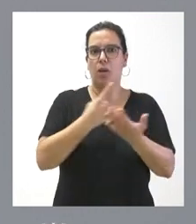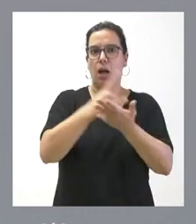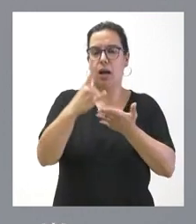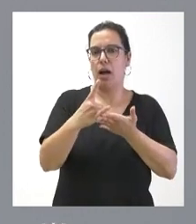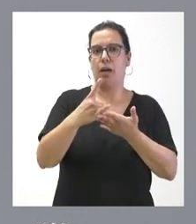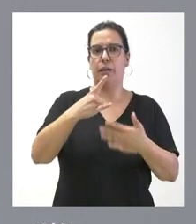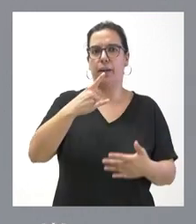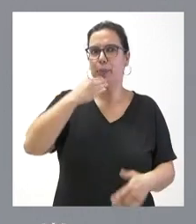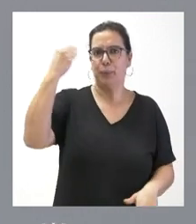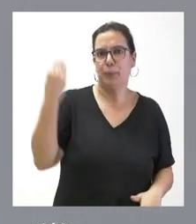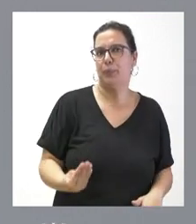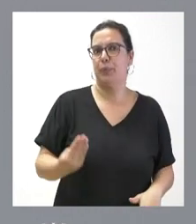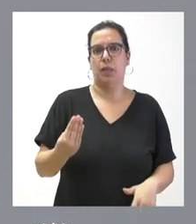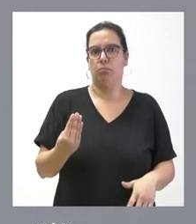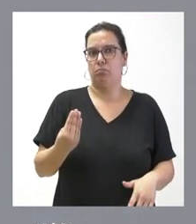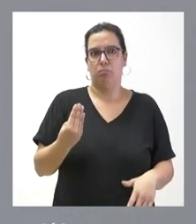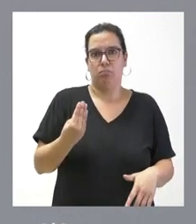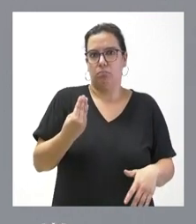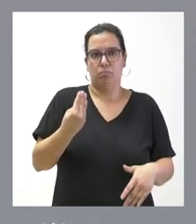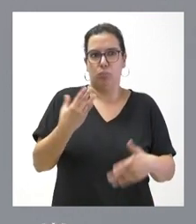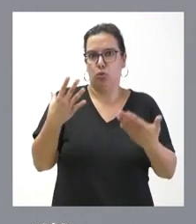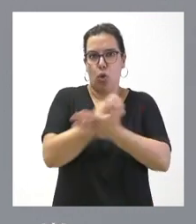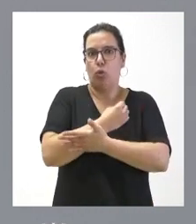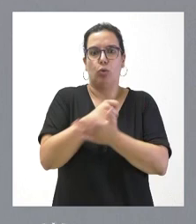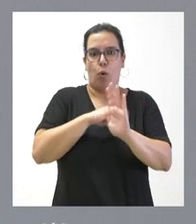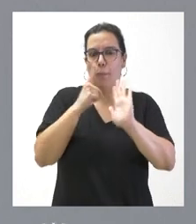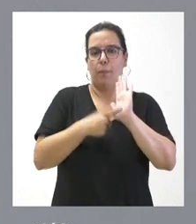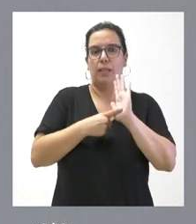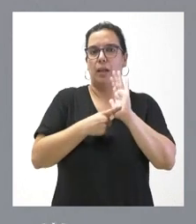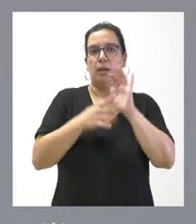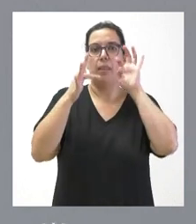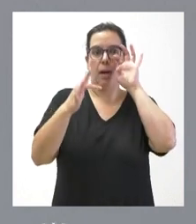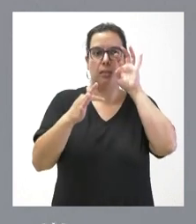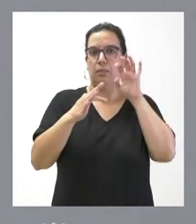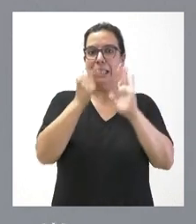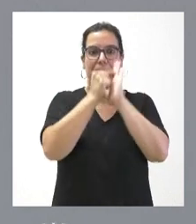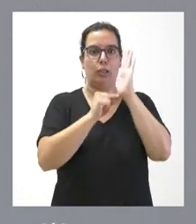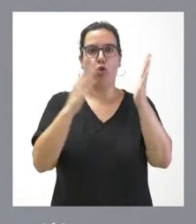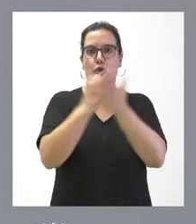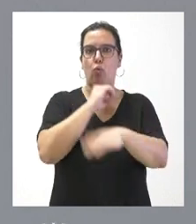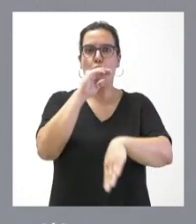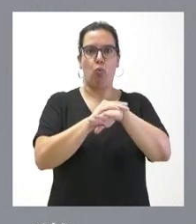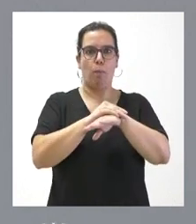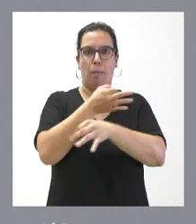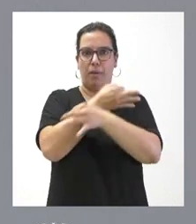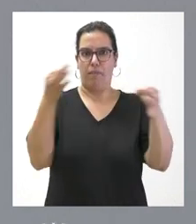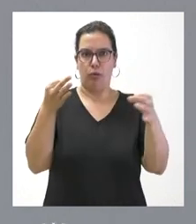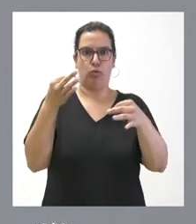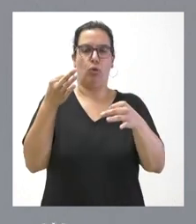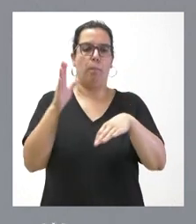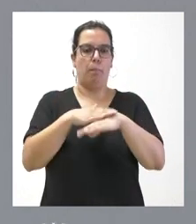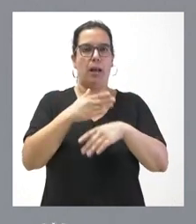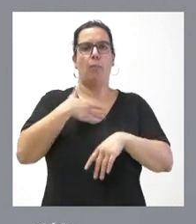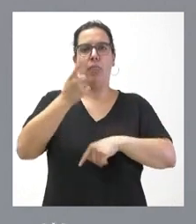altísima calidad en todos sus valores y que es una carne que ha cumplido todos los requisitos y condiciones sanitarias para llegar